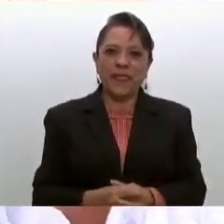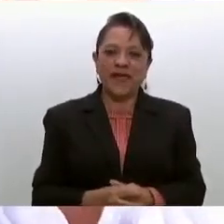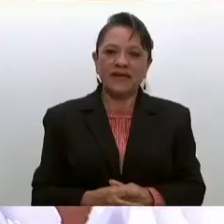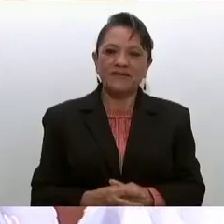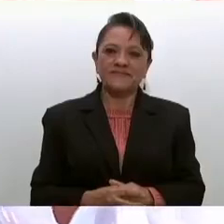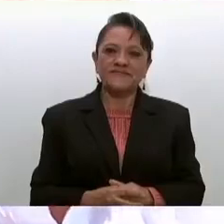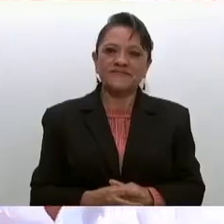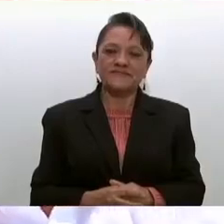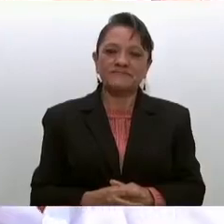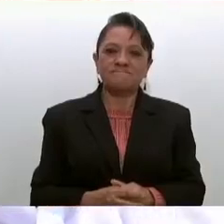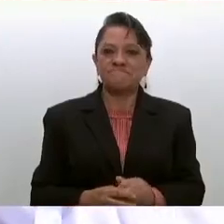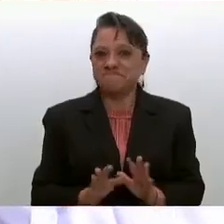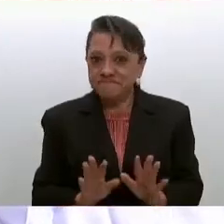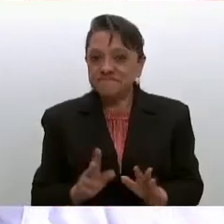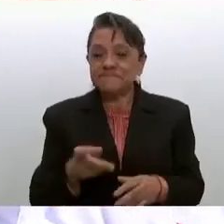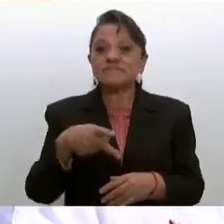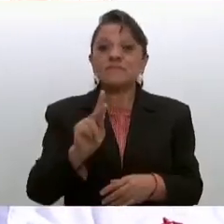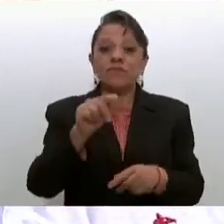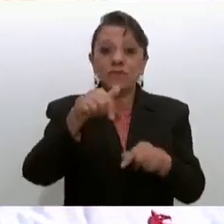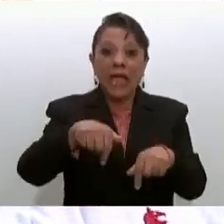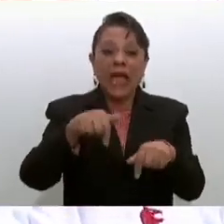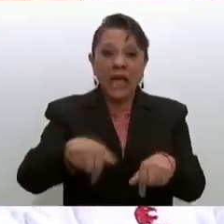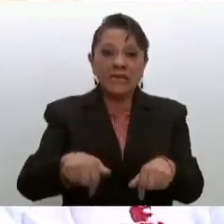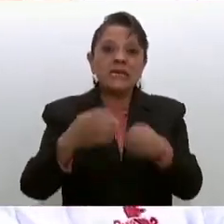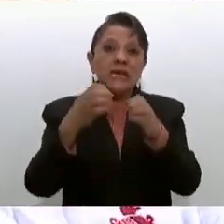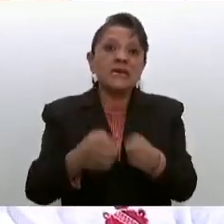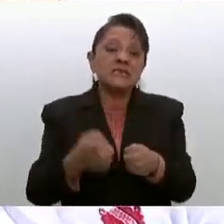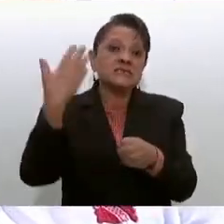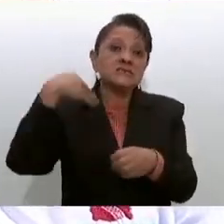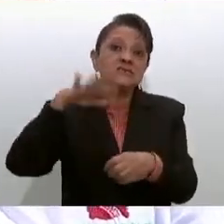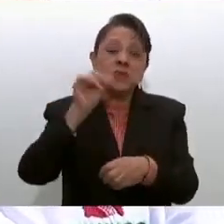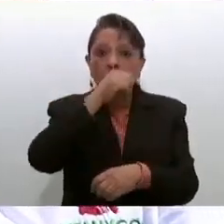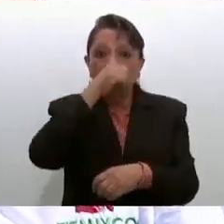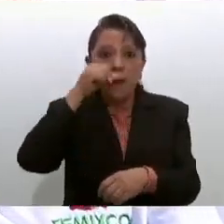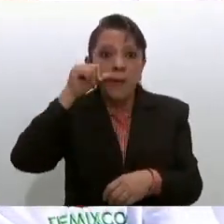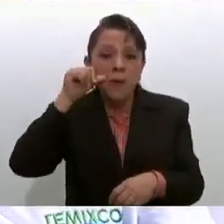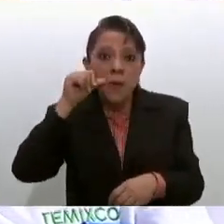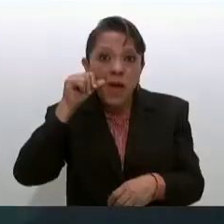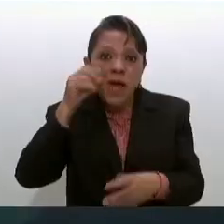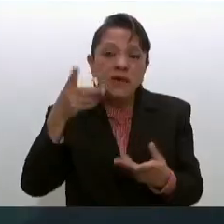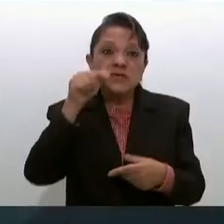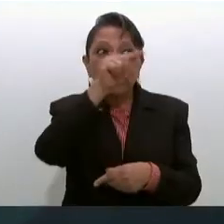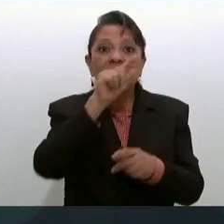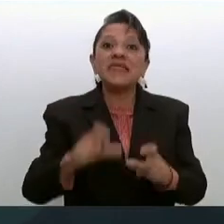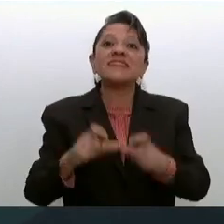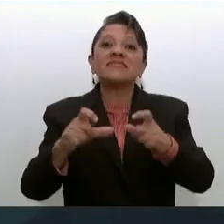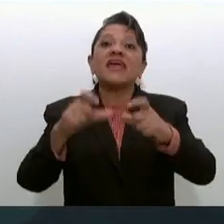pero aquí estuvo Juárez en Tetecala